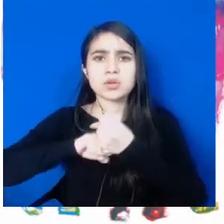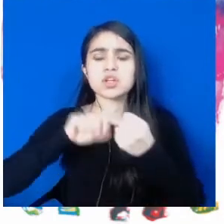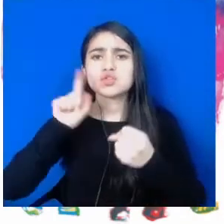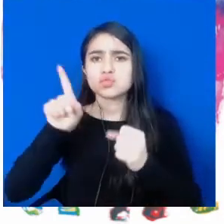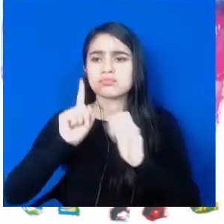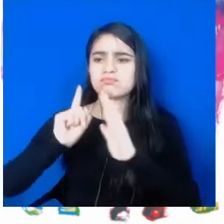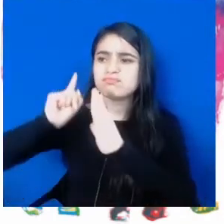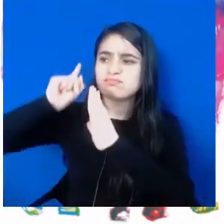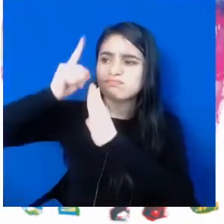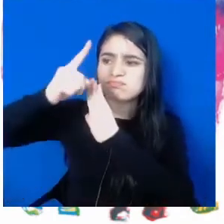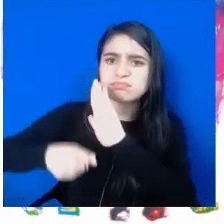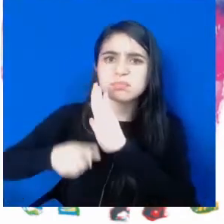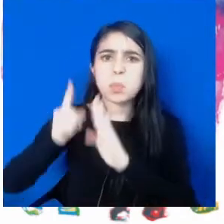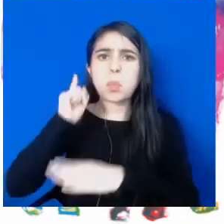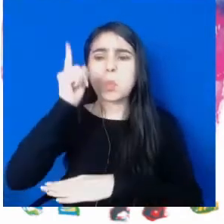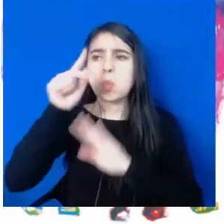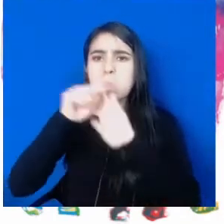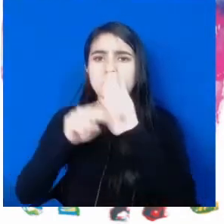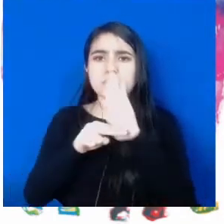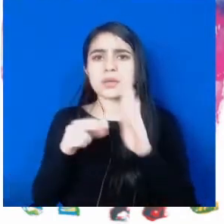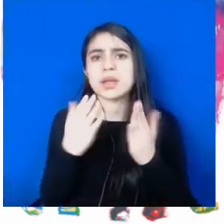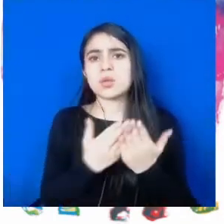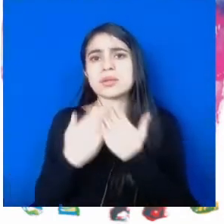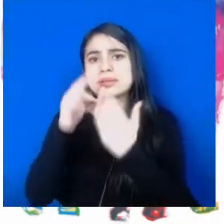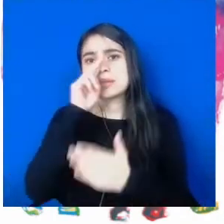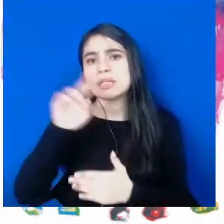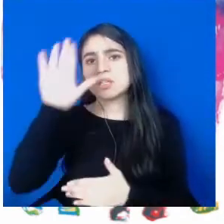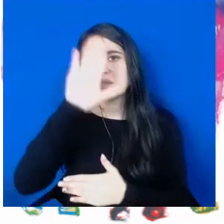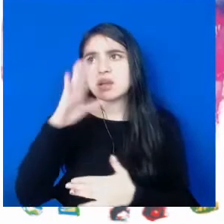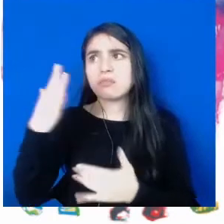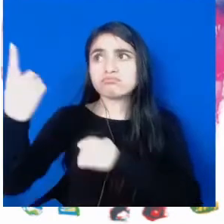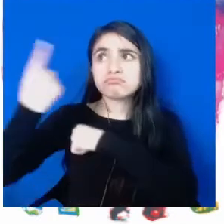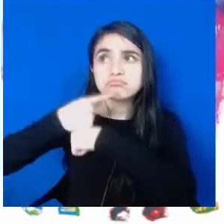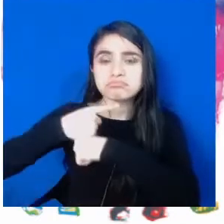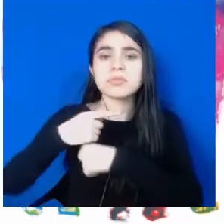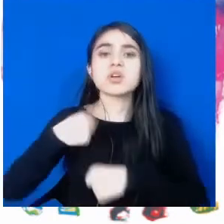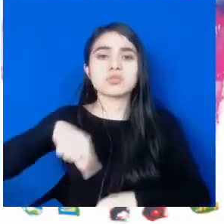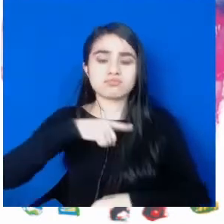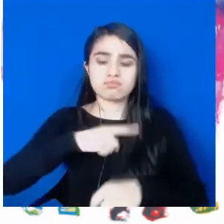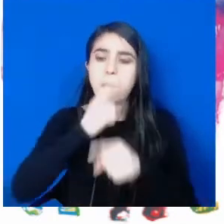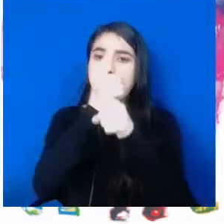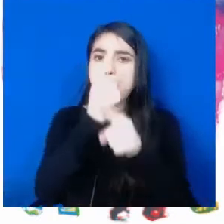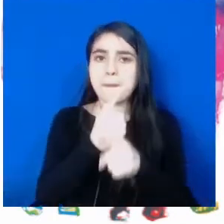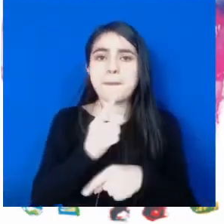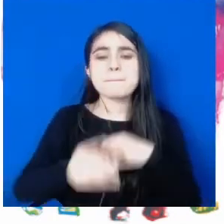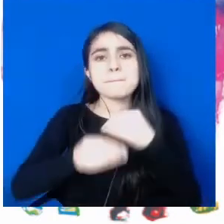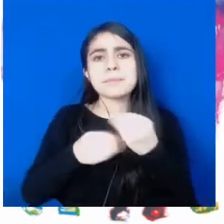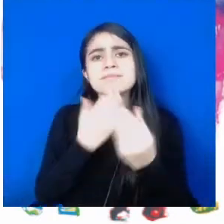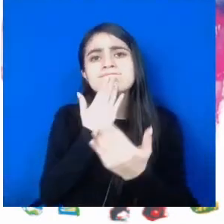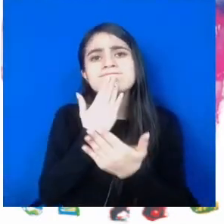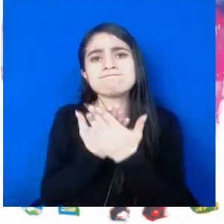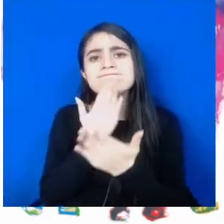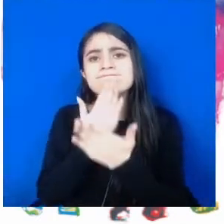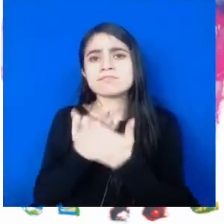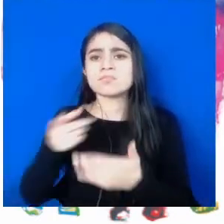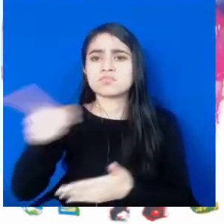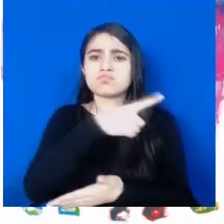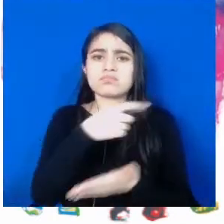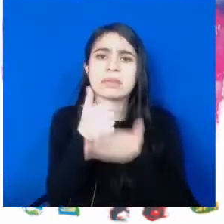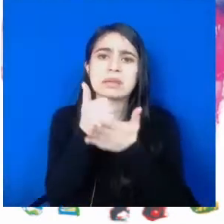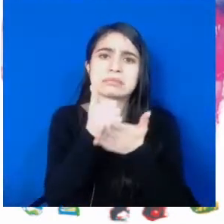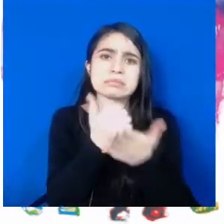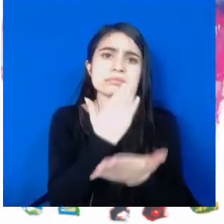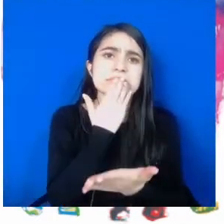políticas que el Ministerio de Educación Nacional nos traza y agradecerle permanentemente su colaboración.